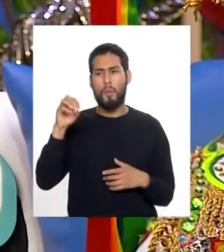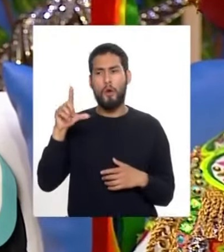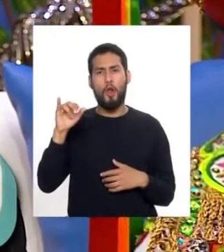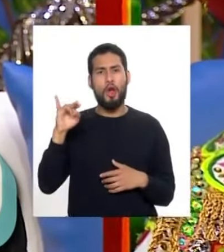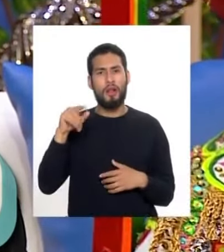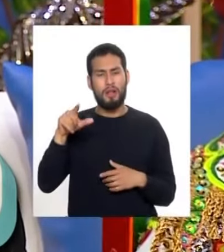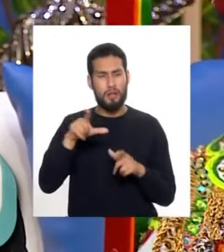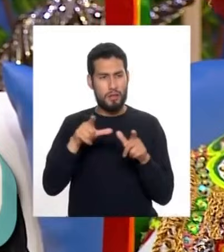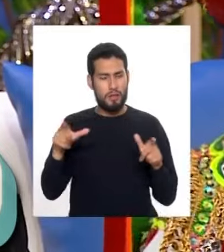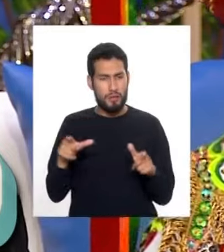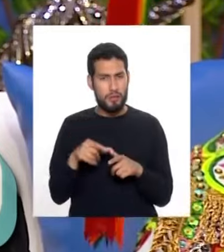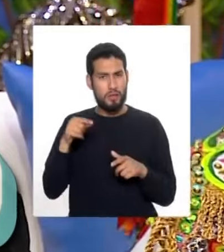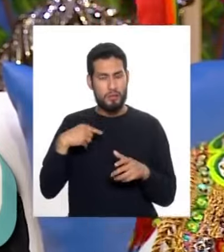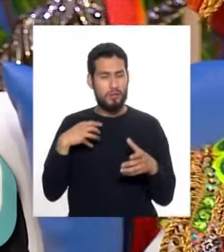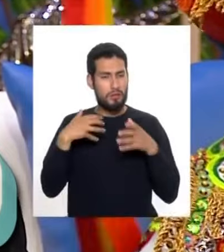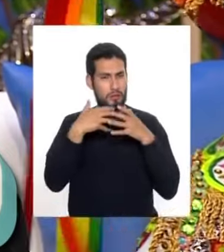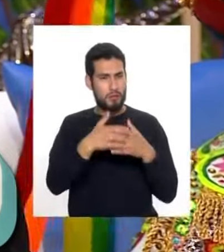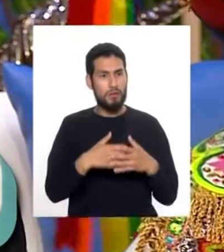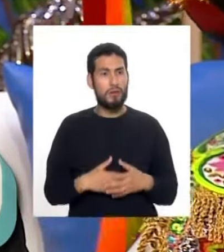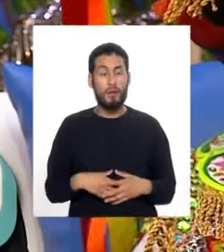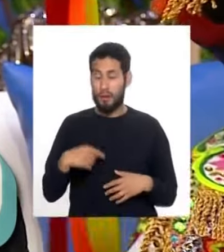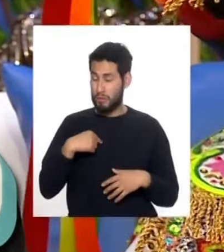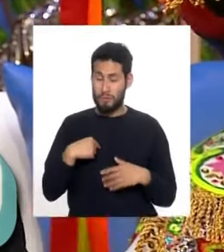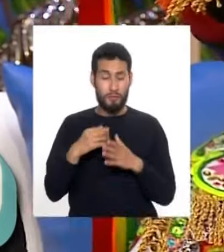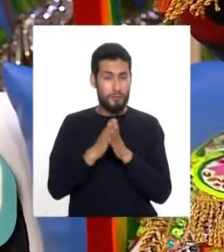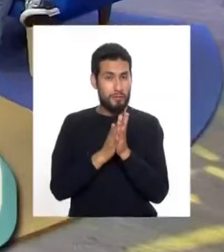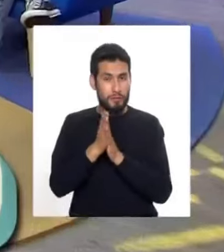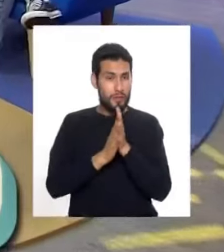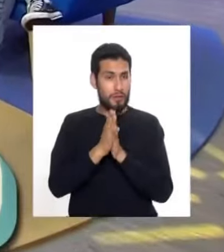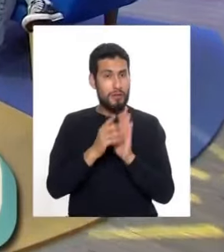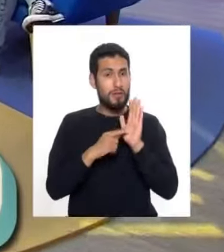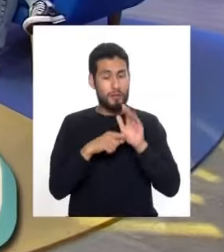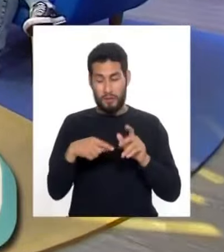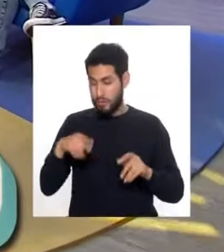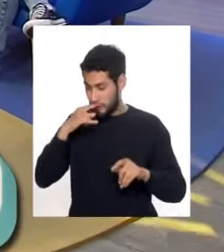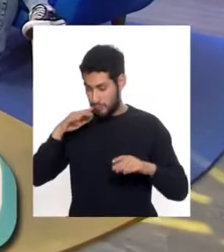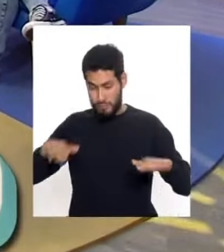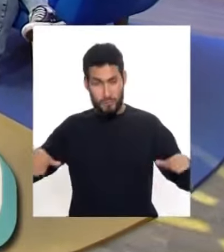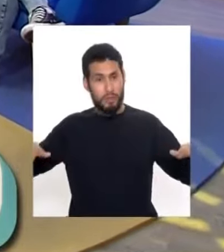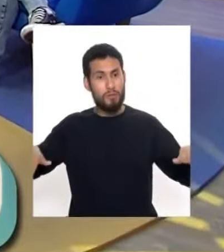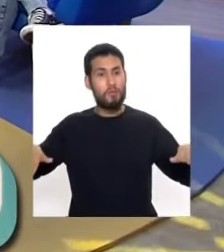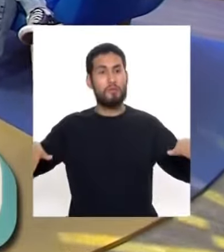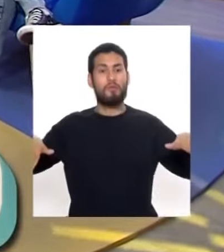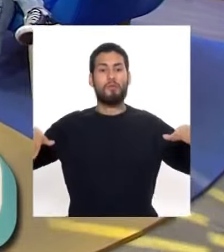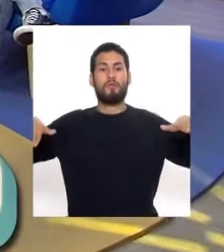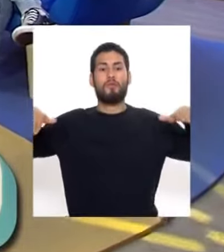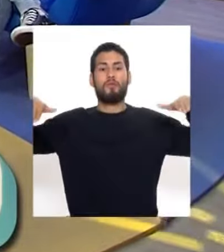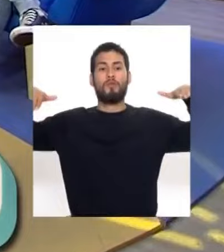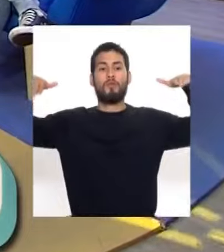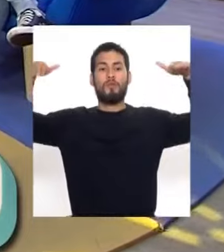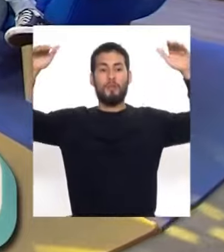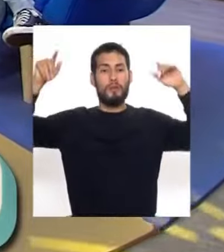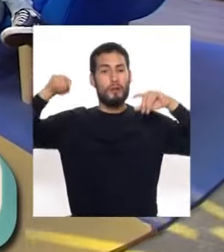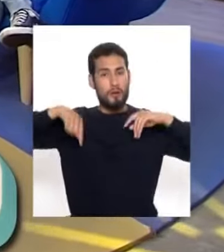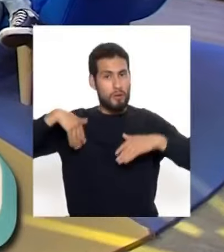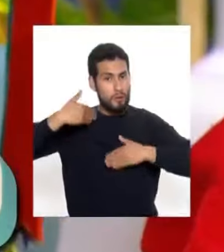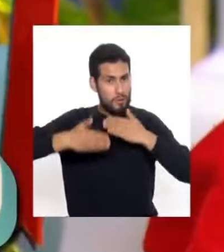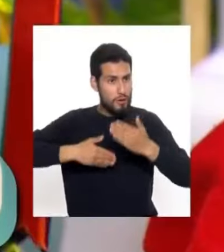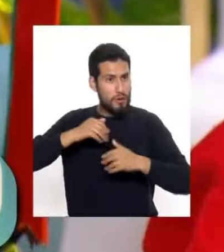en Zakopane. Y bueno, vamos con esa mira de que este niño, los niños también, pues, en el trayecto que vayan,